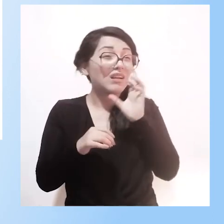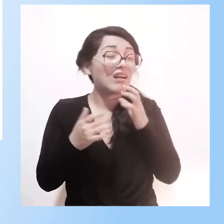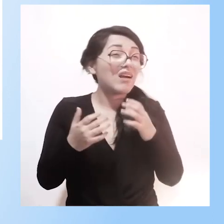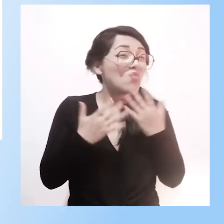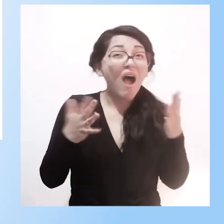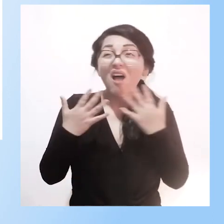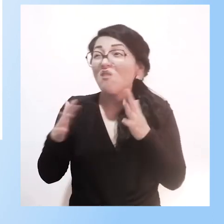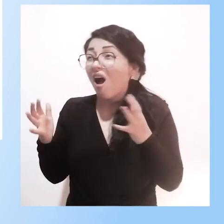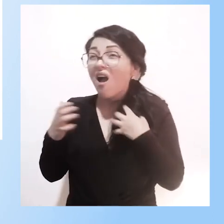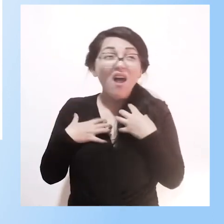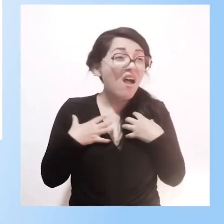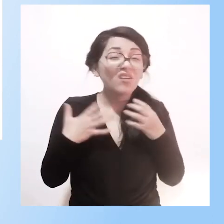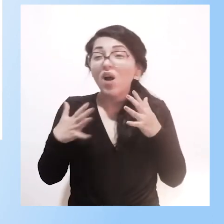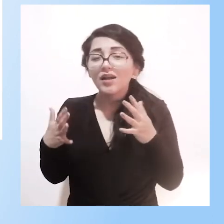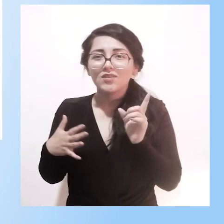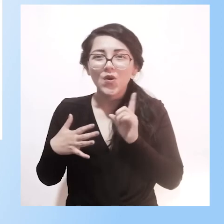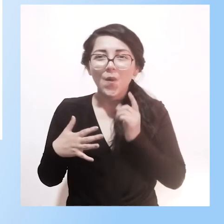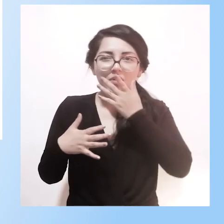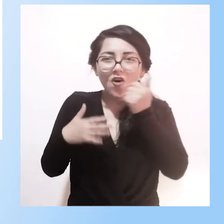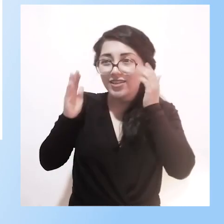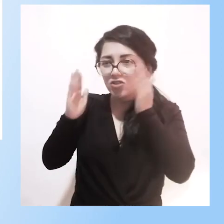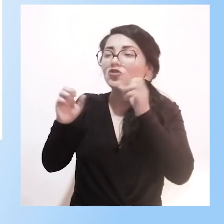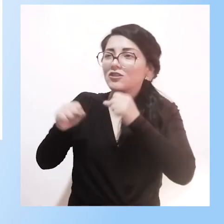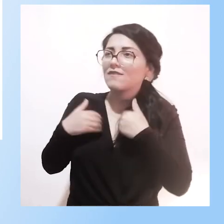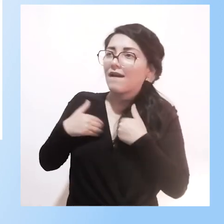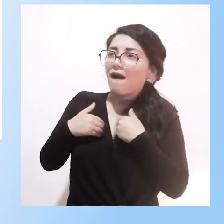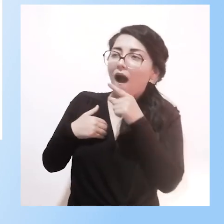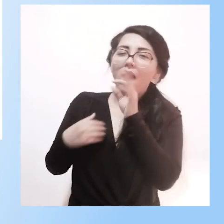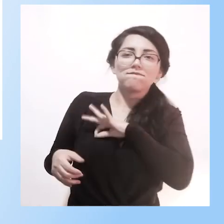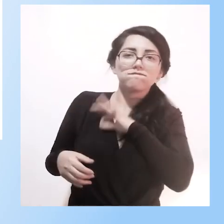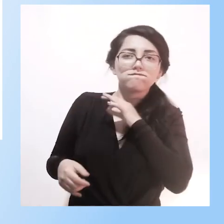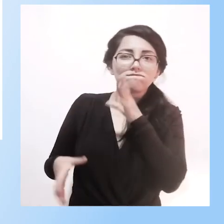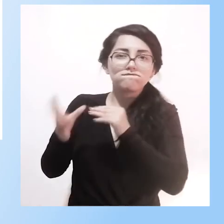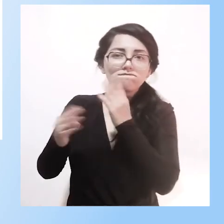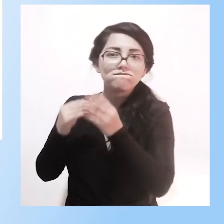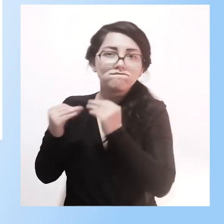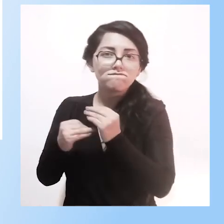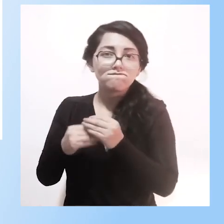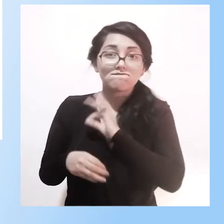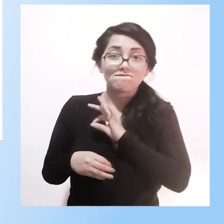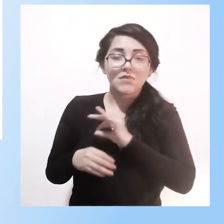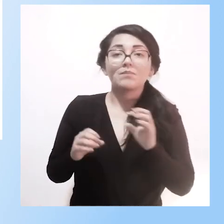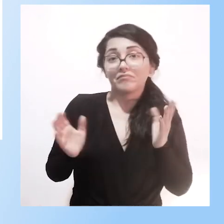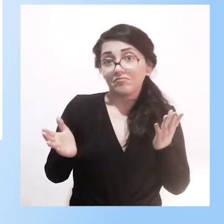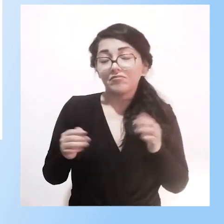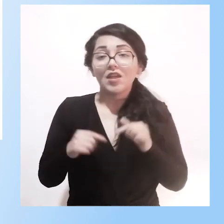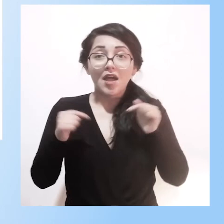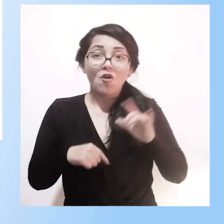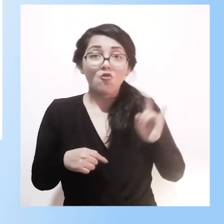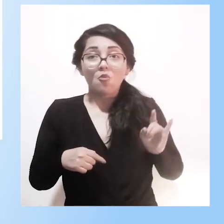hacer base en lo que sí tengo y bueno, nosotros lo que sí no tenemos experiencia